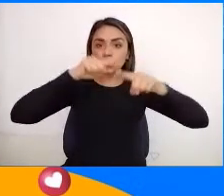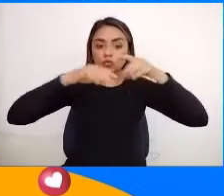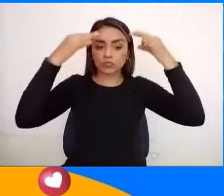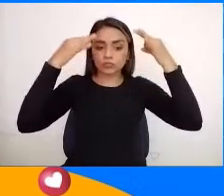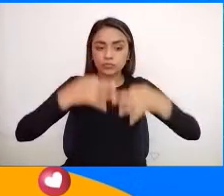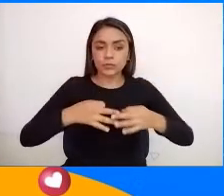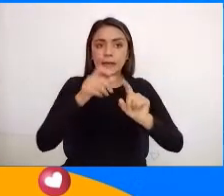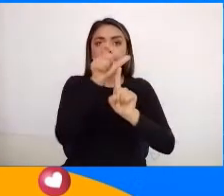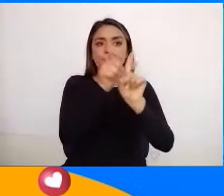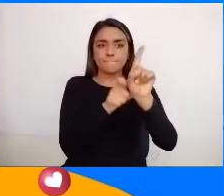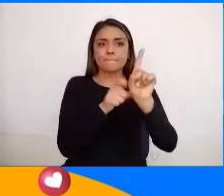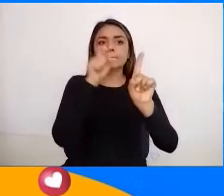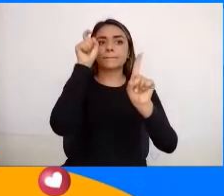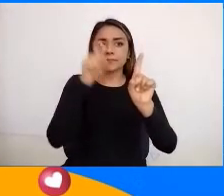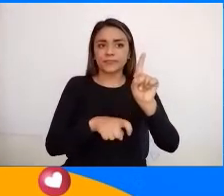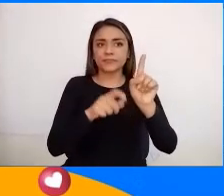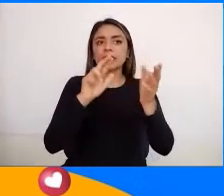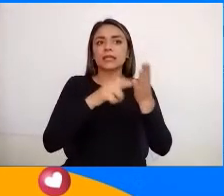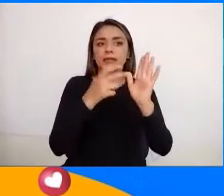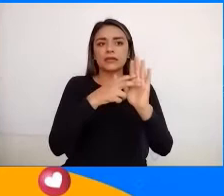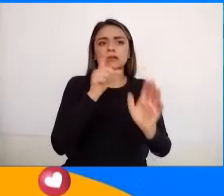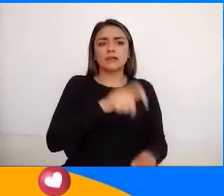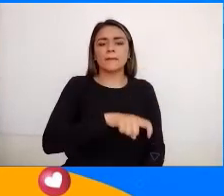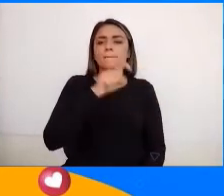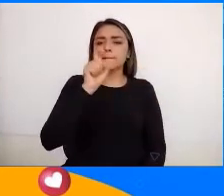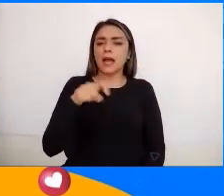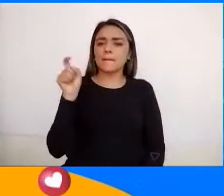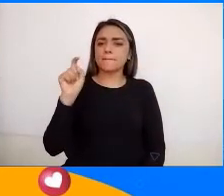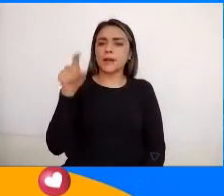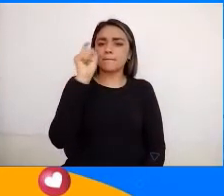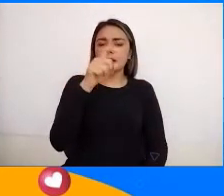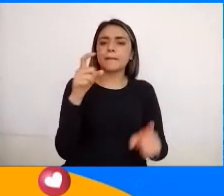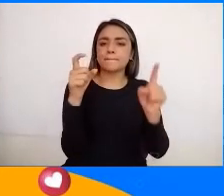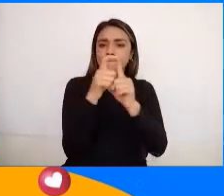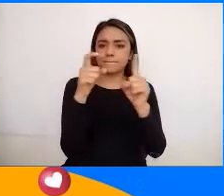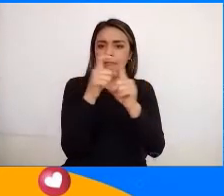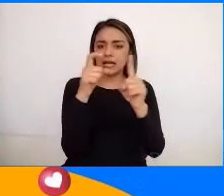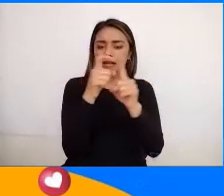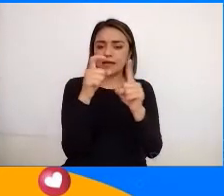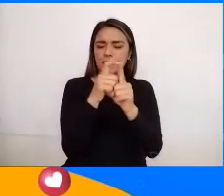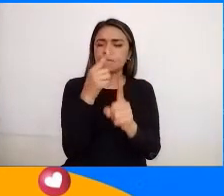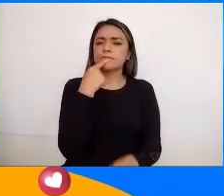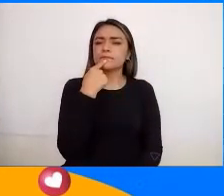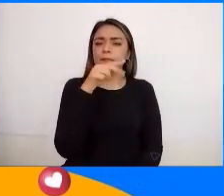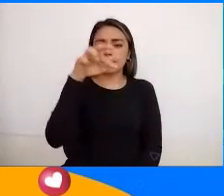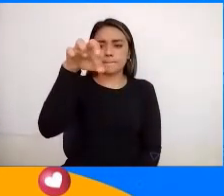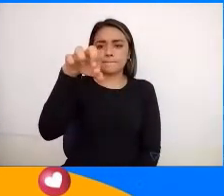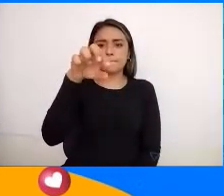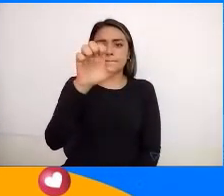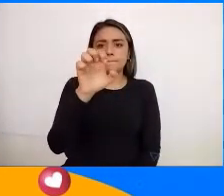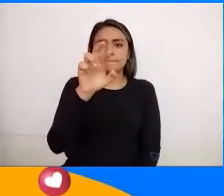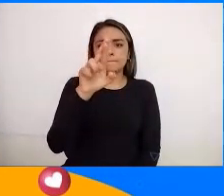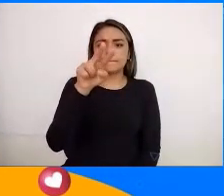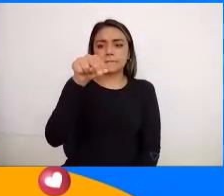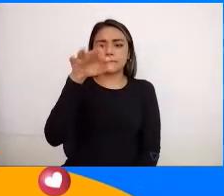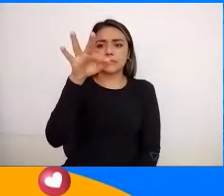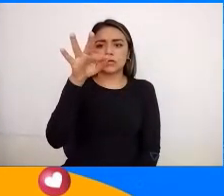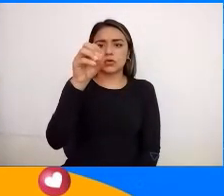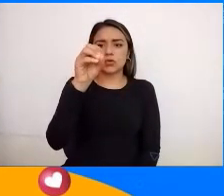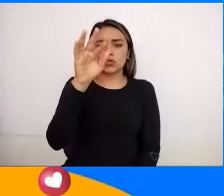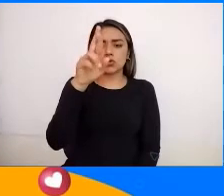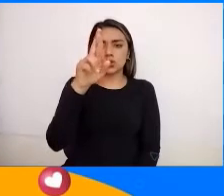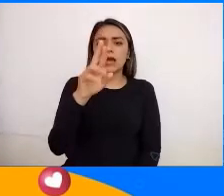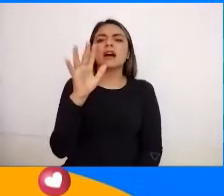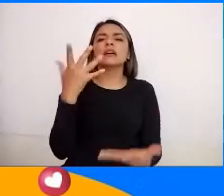la persona debe pernoctar Entonces aquí aparece una palabra misteriosa que es pernoctar Pernoctar es